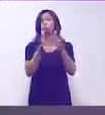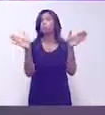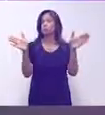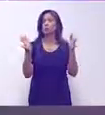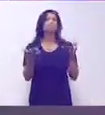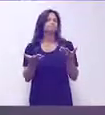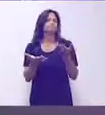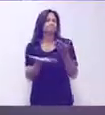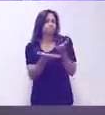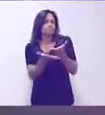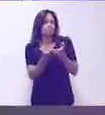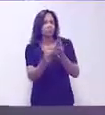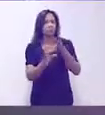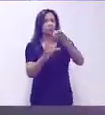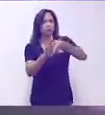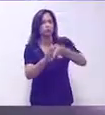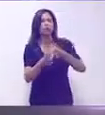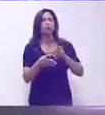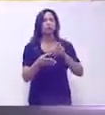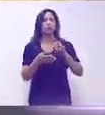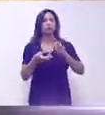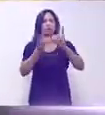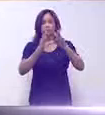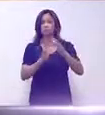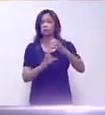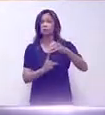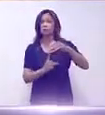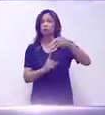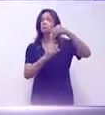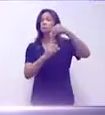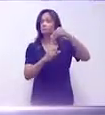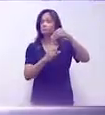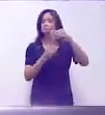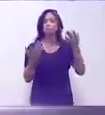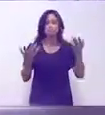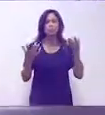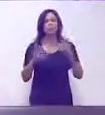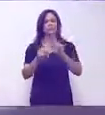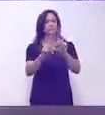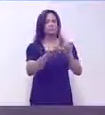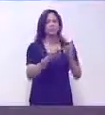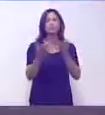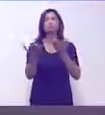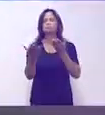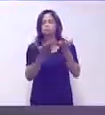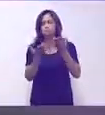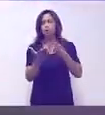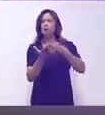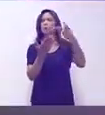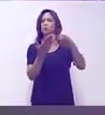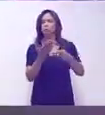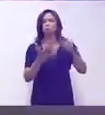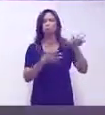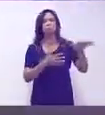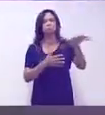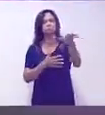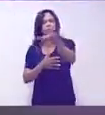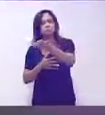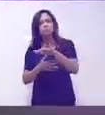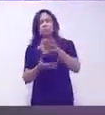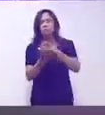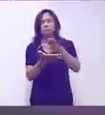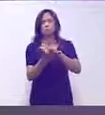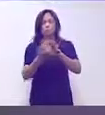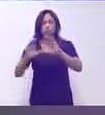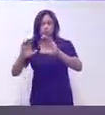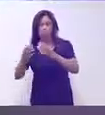garantiza la inclusión a través de la Dirección de Educación Especial, donde se ofrecen servicios en decenas de escuelas que disponen